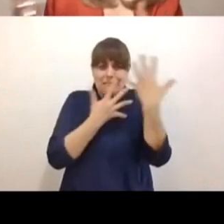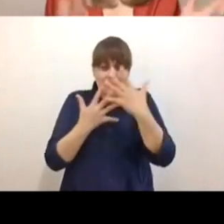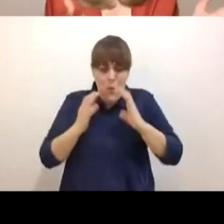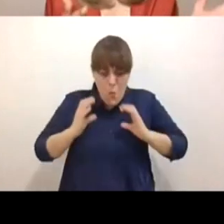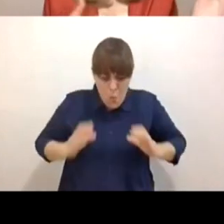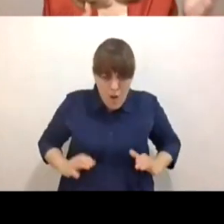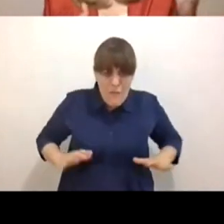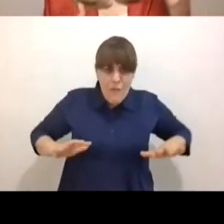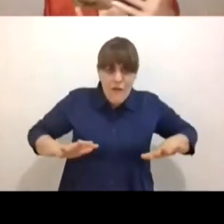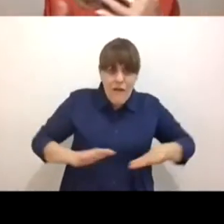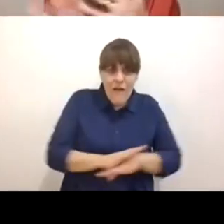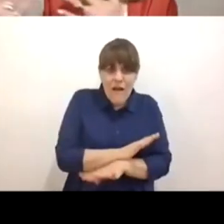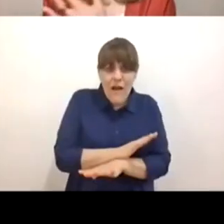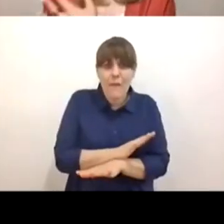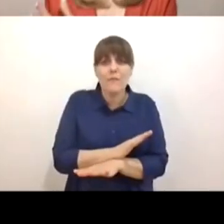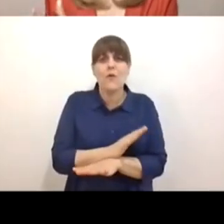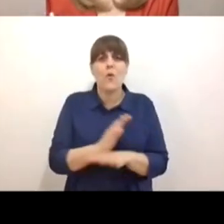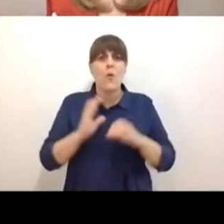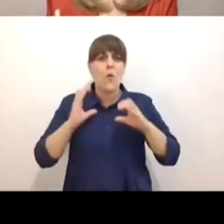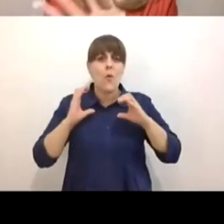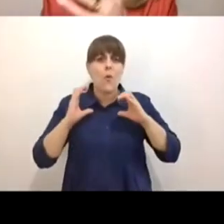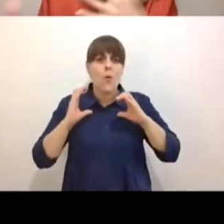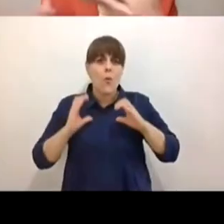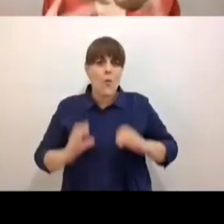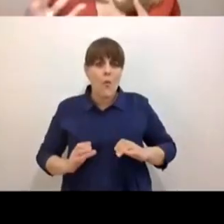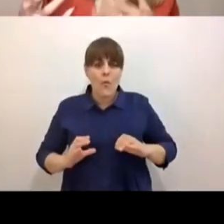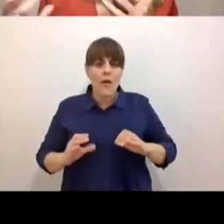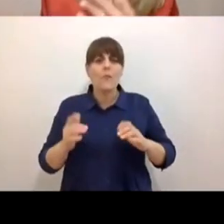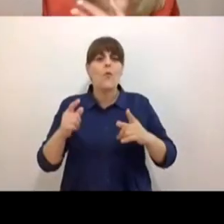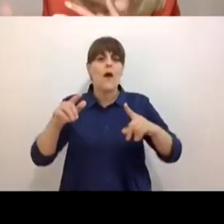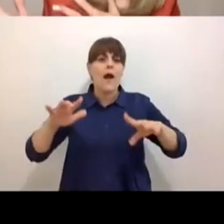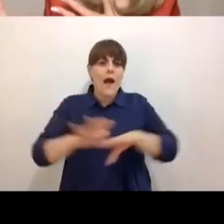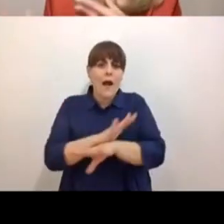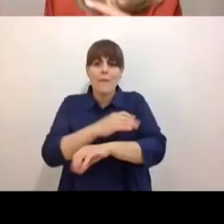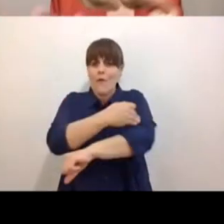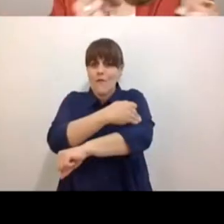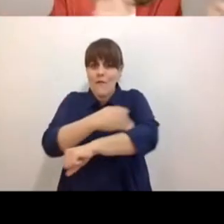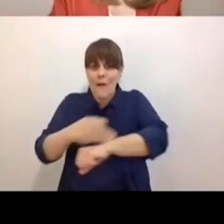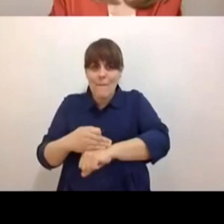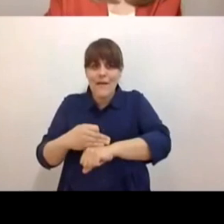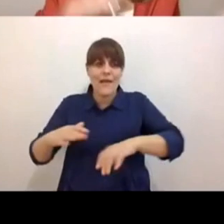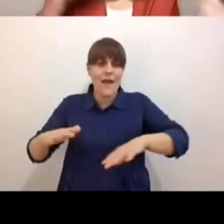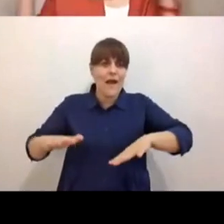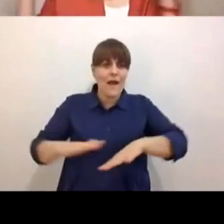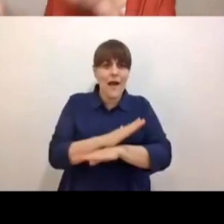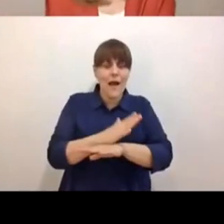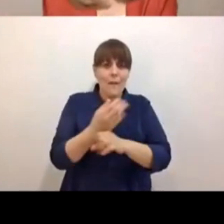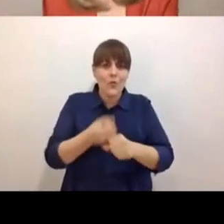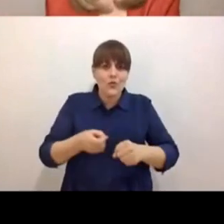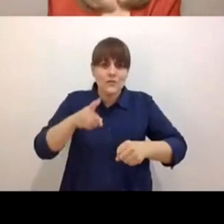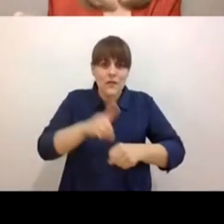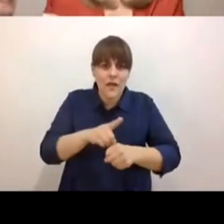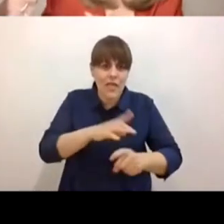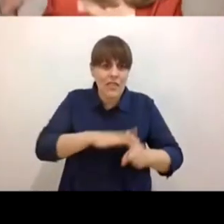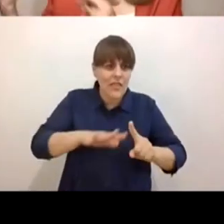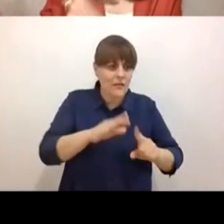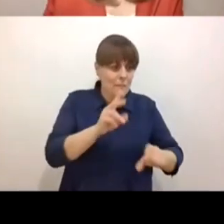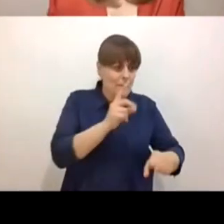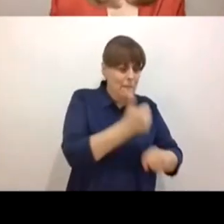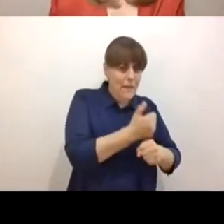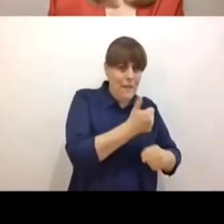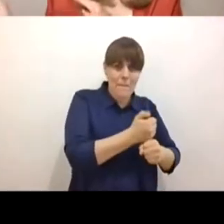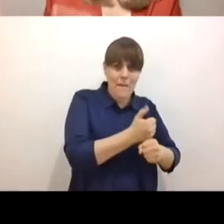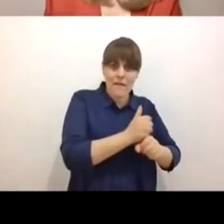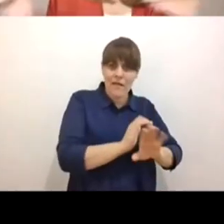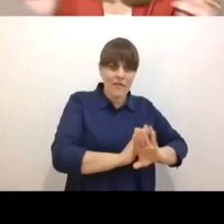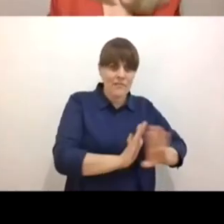y además tienen cambios en la parte de la familia, en la parte de la sociedad, ¿no? Tienen que dejar primaria y quizás pasar a secundaria o a